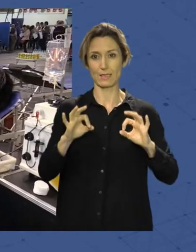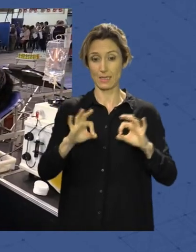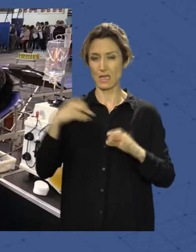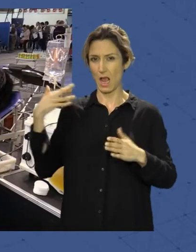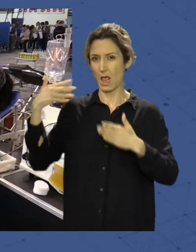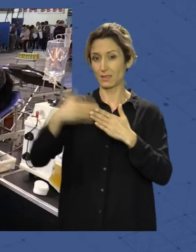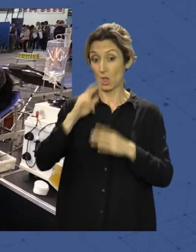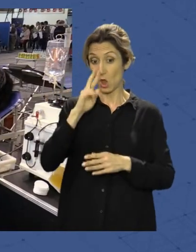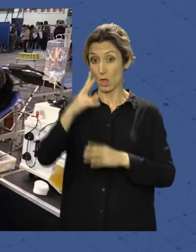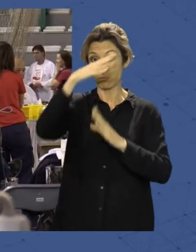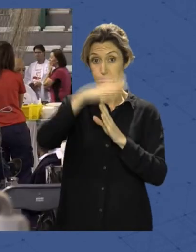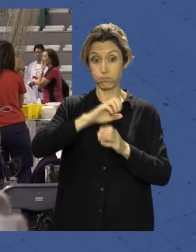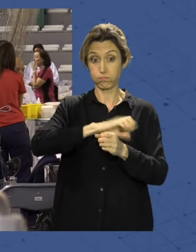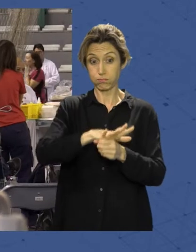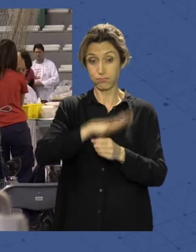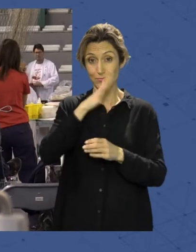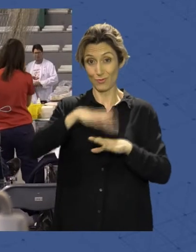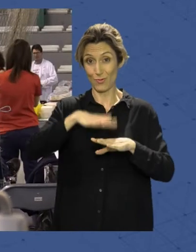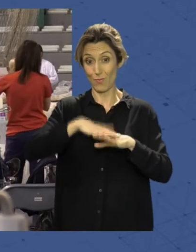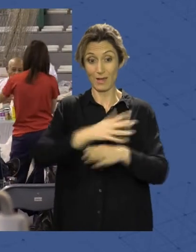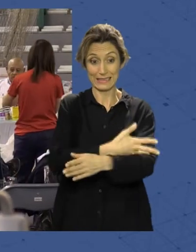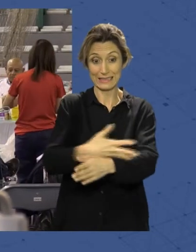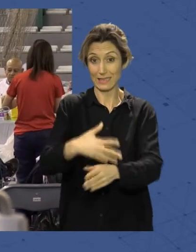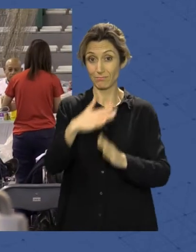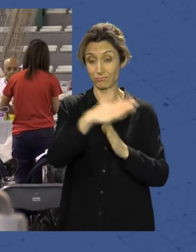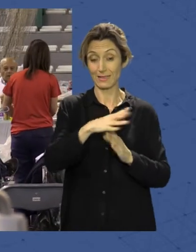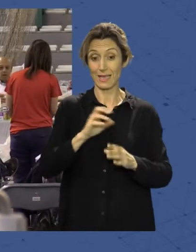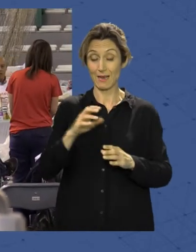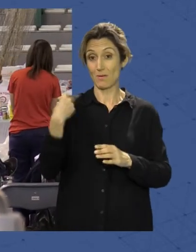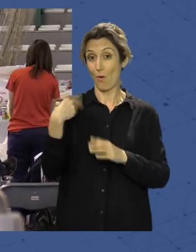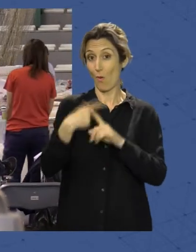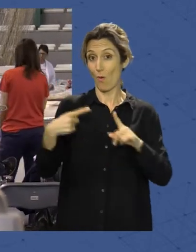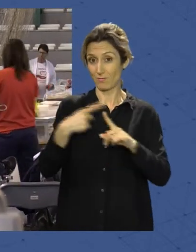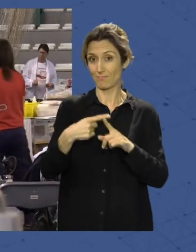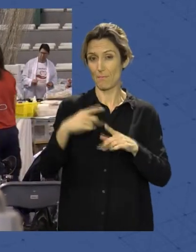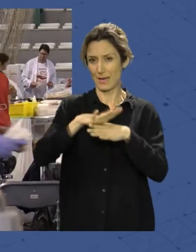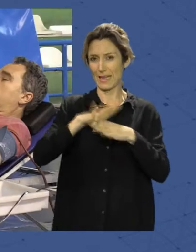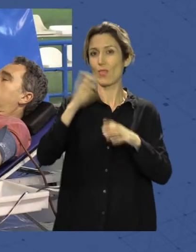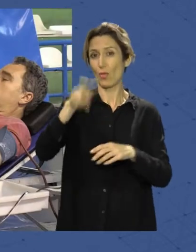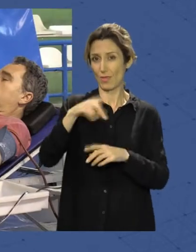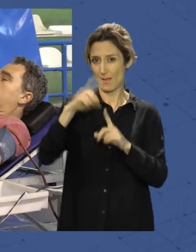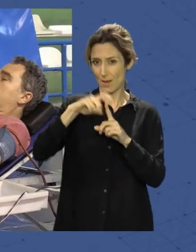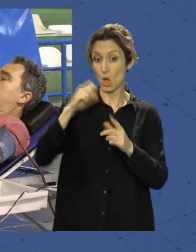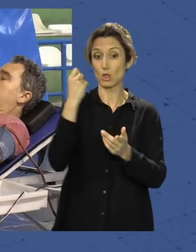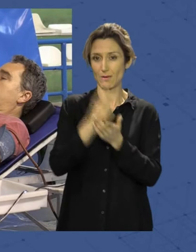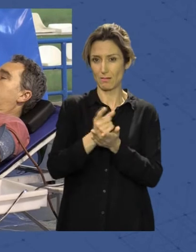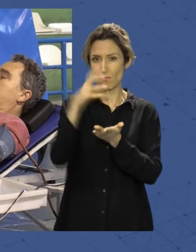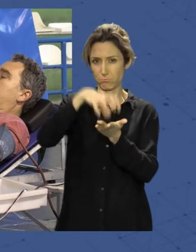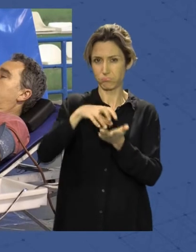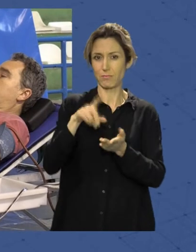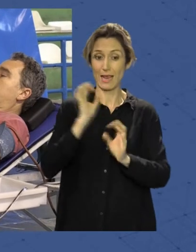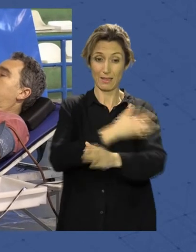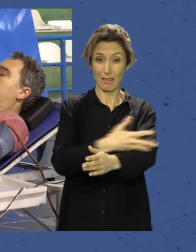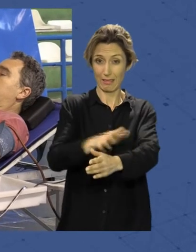de paréntesis forzado por la pandemia, el jueves 12 de mayo el pabellón Rafael Florido volverá a ser el escenario de la 14ª